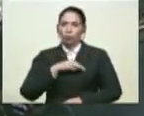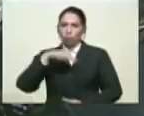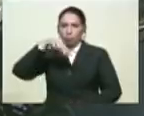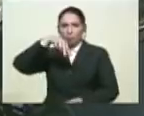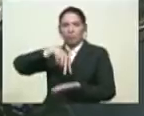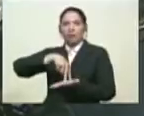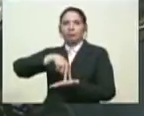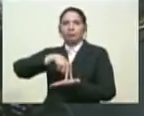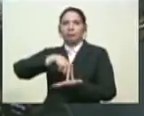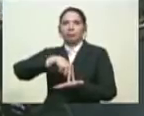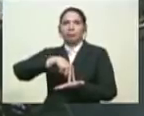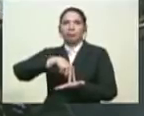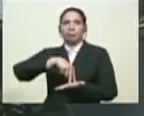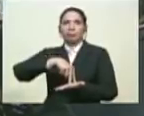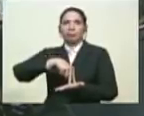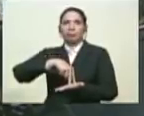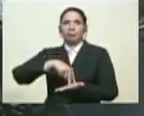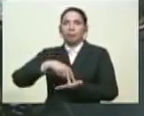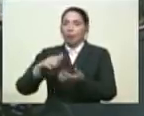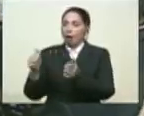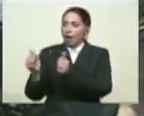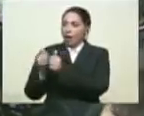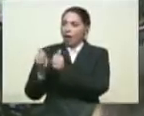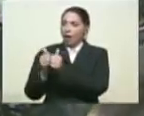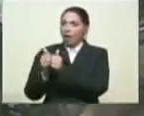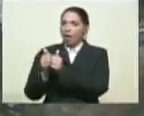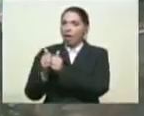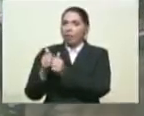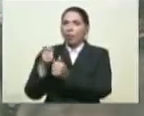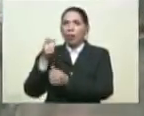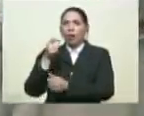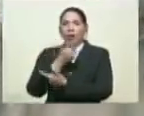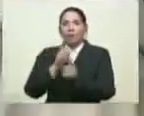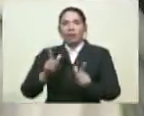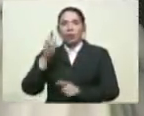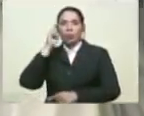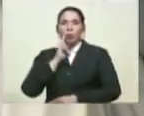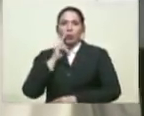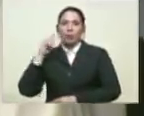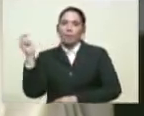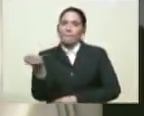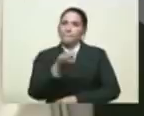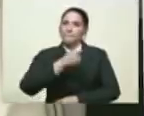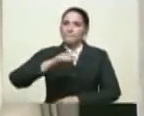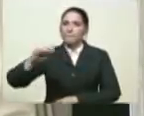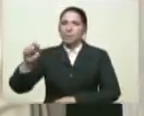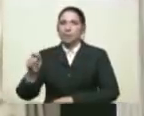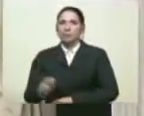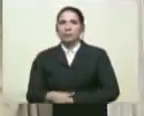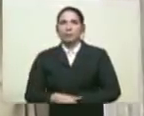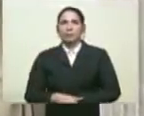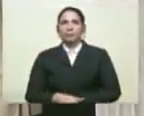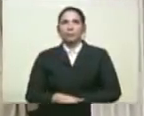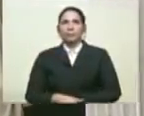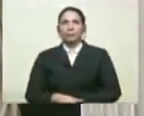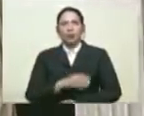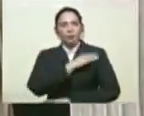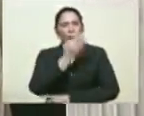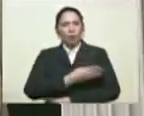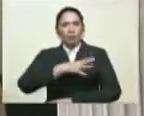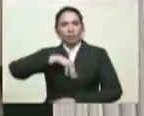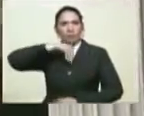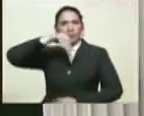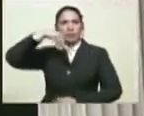al lado de Bolívar, con su espada, su mensaje y su fuerza espiritual.